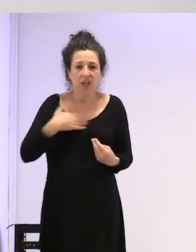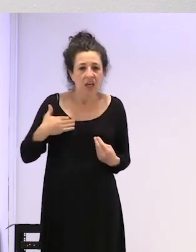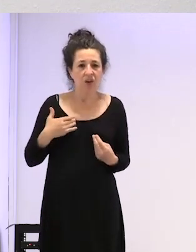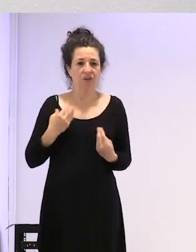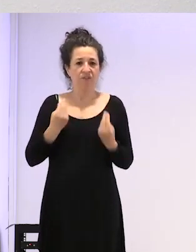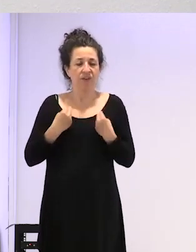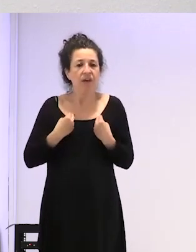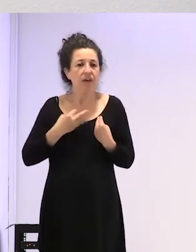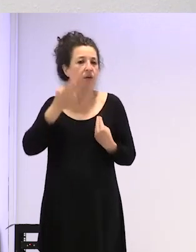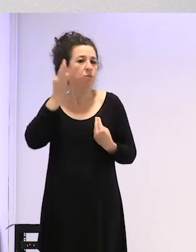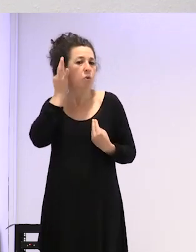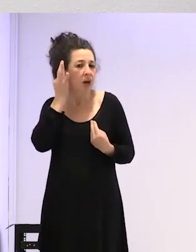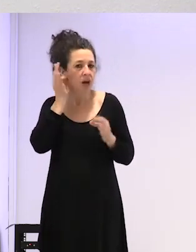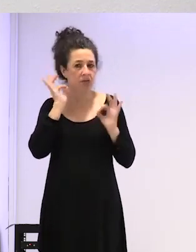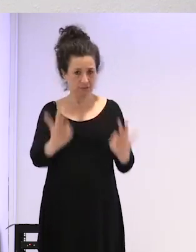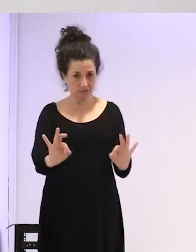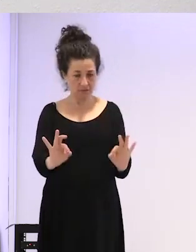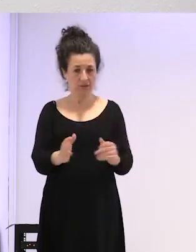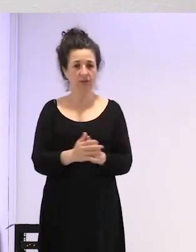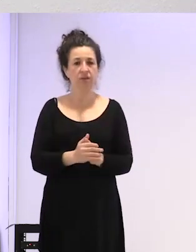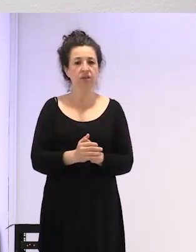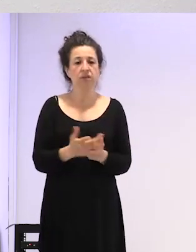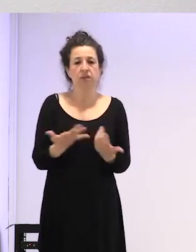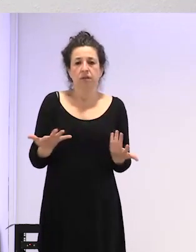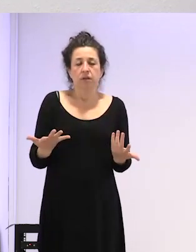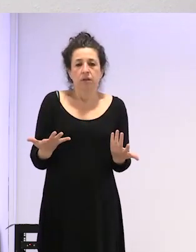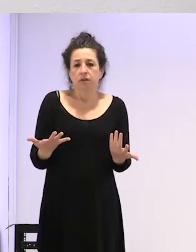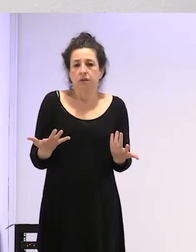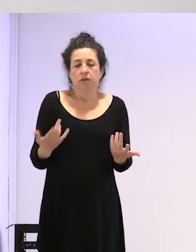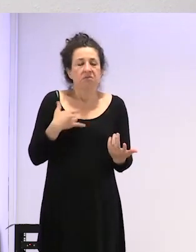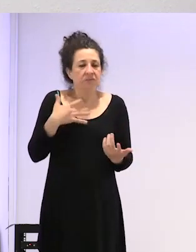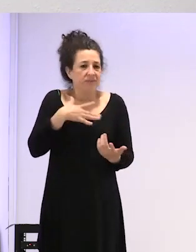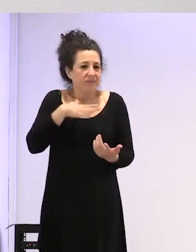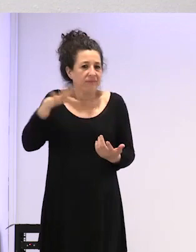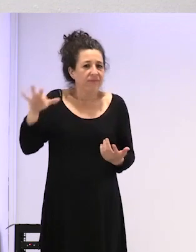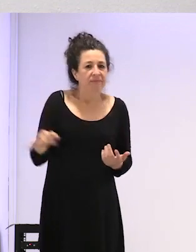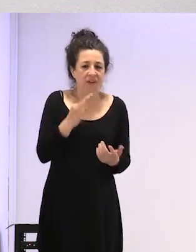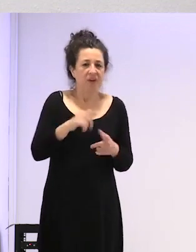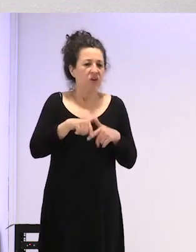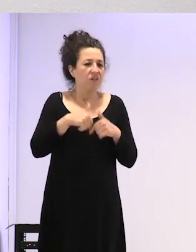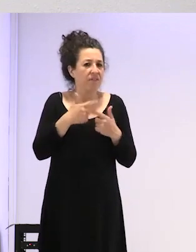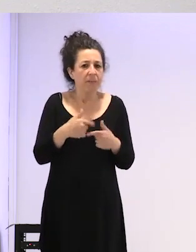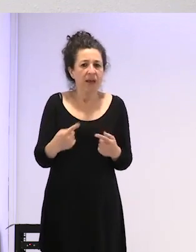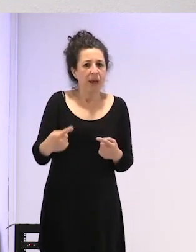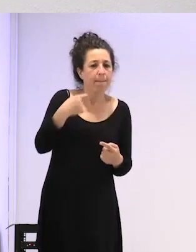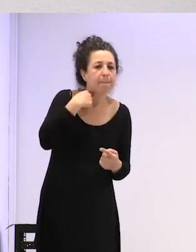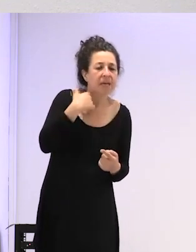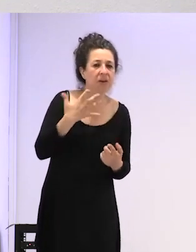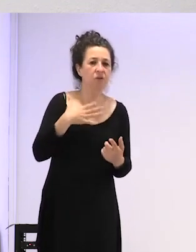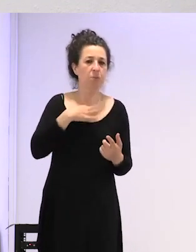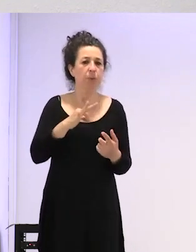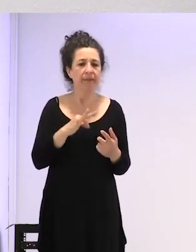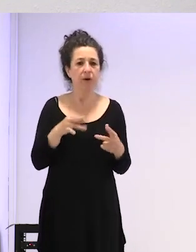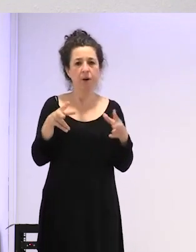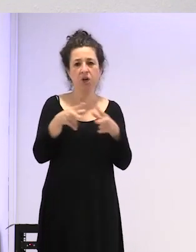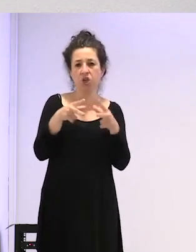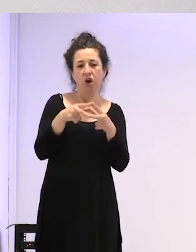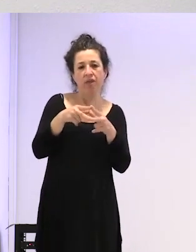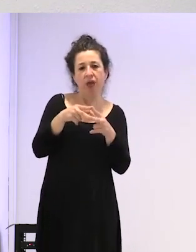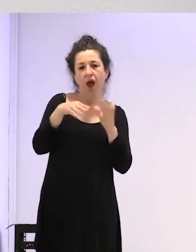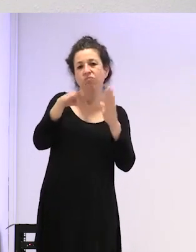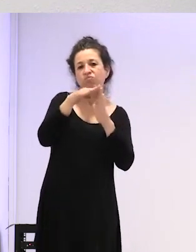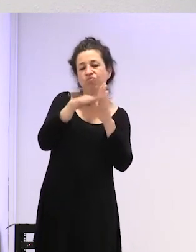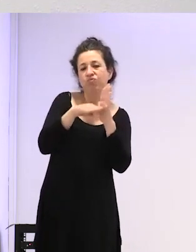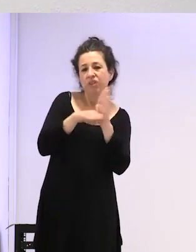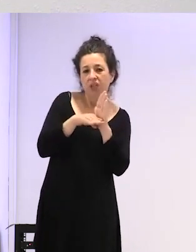mujer y sé que perderé estatus y perderé probablemente parte de la familia pero lo voy a hacer porque ya está bien